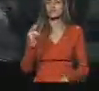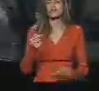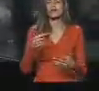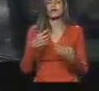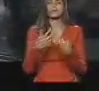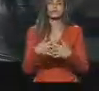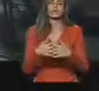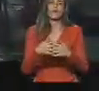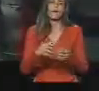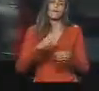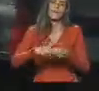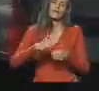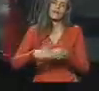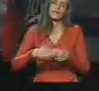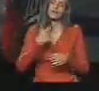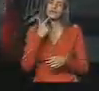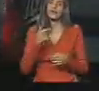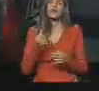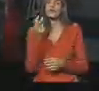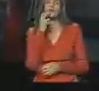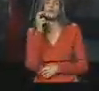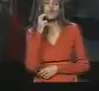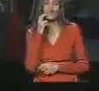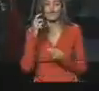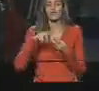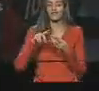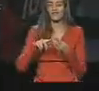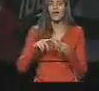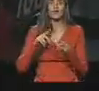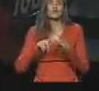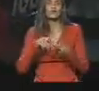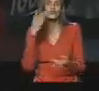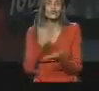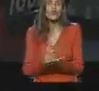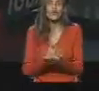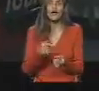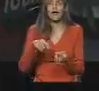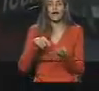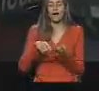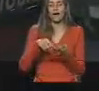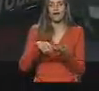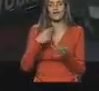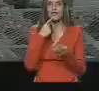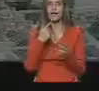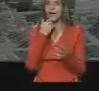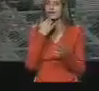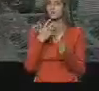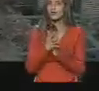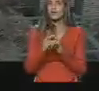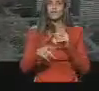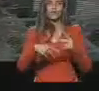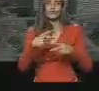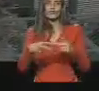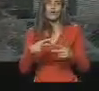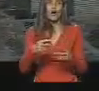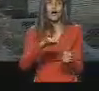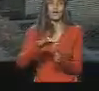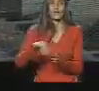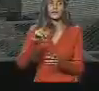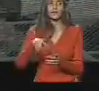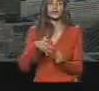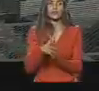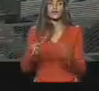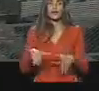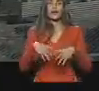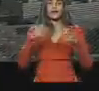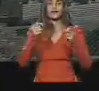planta procesadora de plátano, chocolate, la planta de yuca. Bueno, esto es en el área productiva, además del